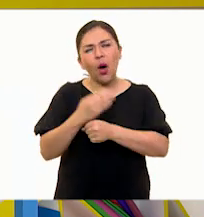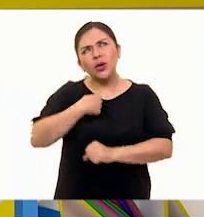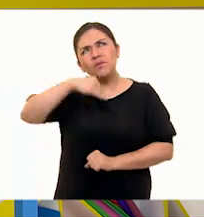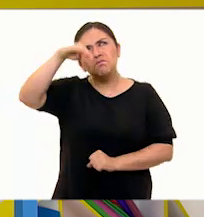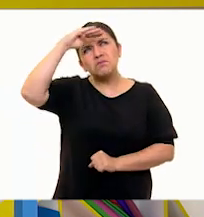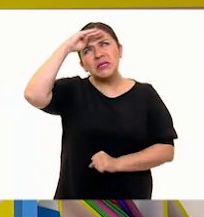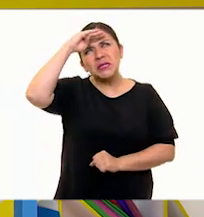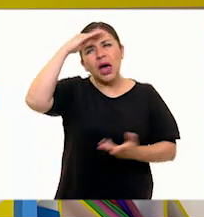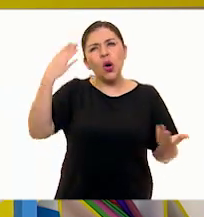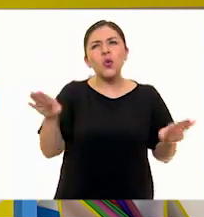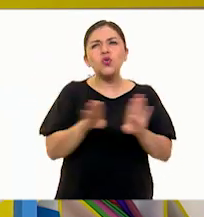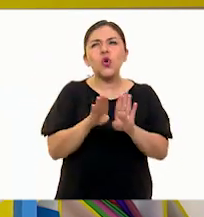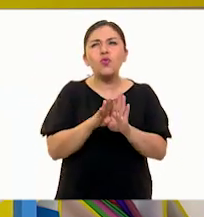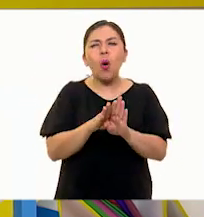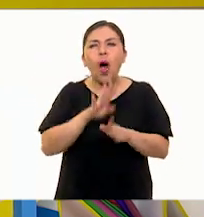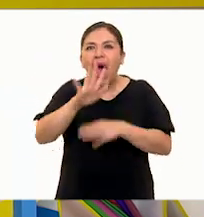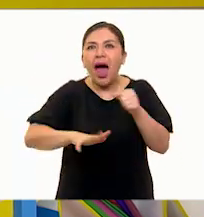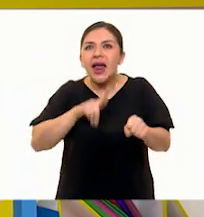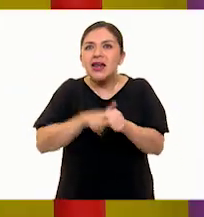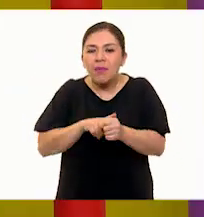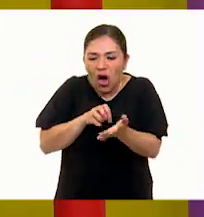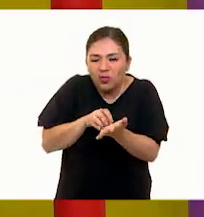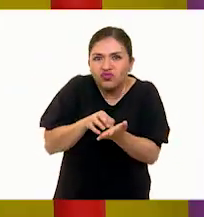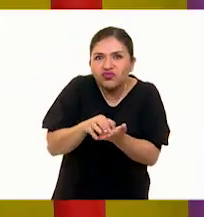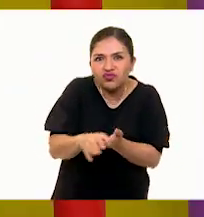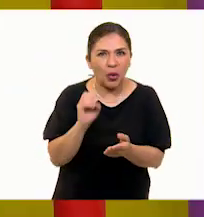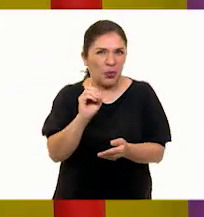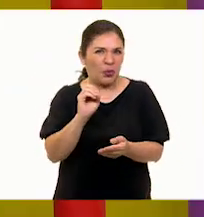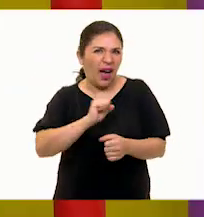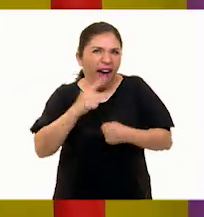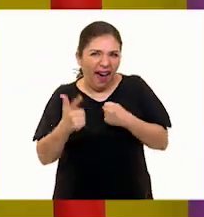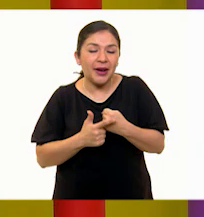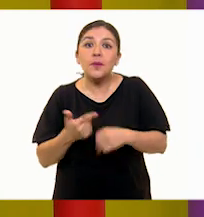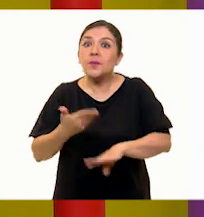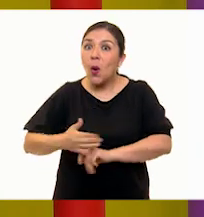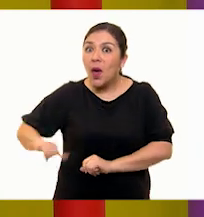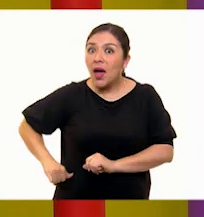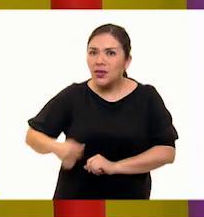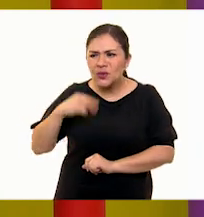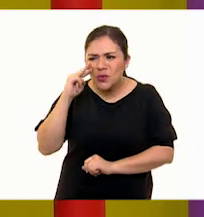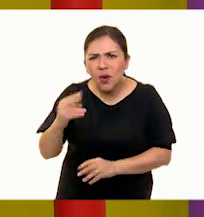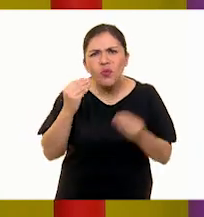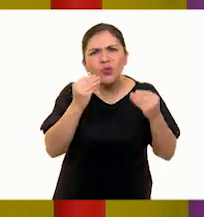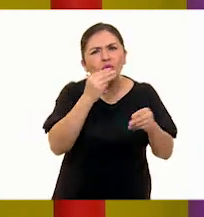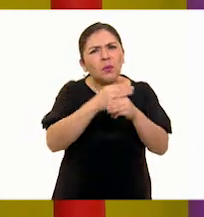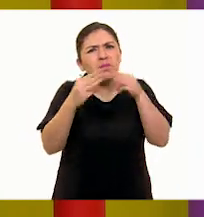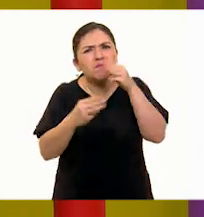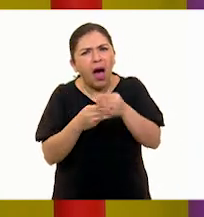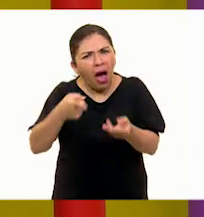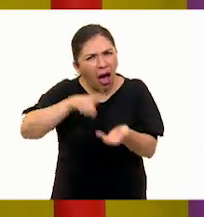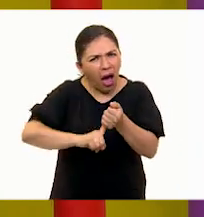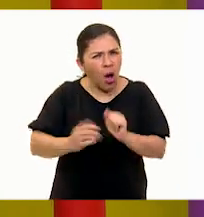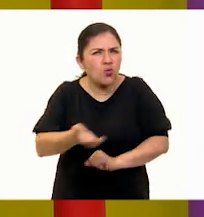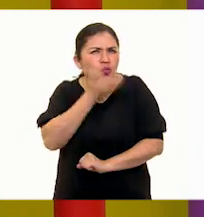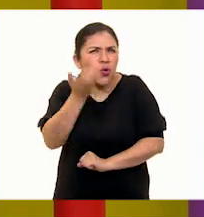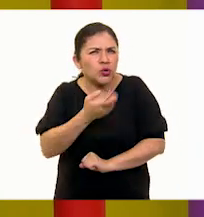en un insecto. ¡Qué interesante! Oye, veo que hay muchos materiales que no son tan comunes utilizarlos para